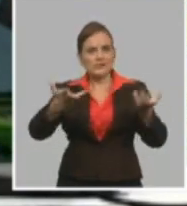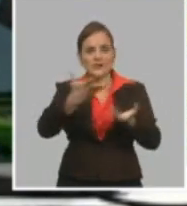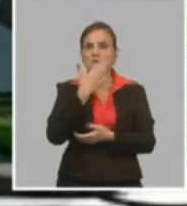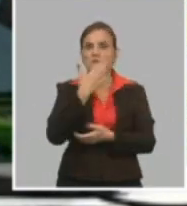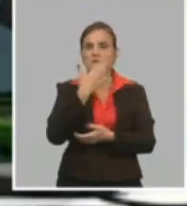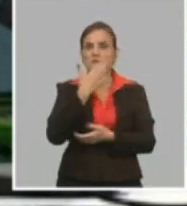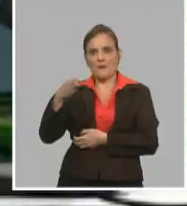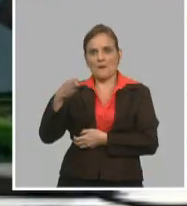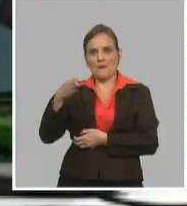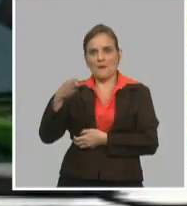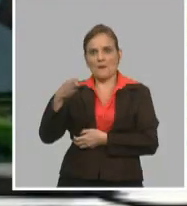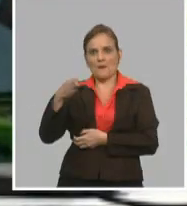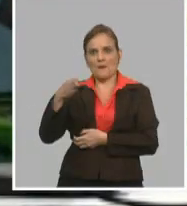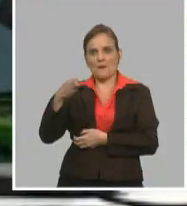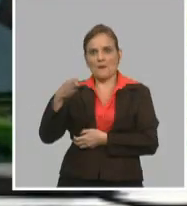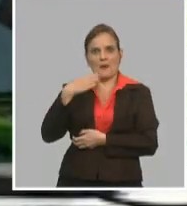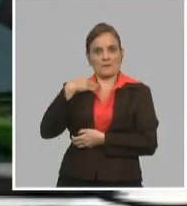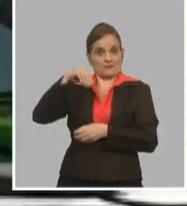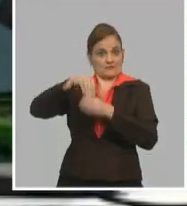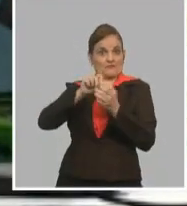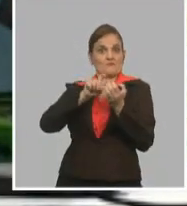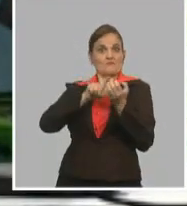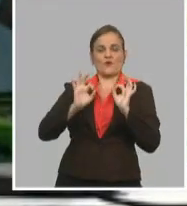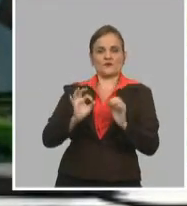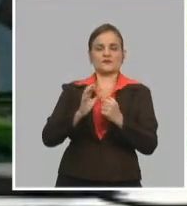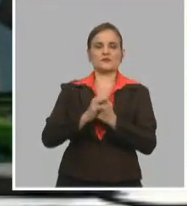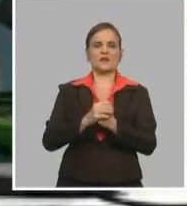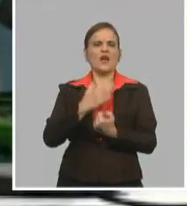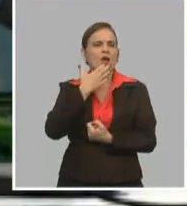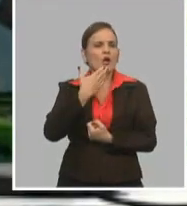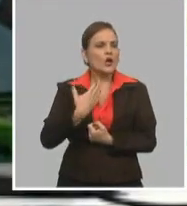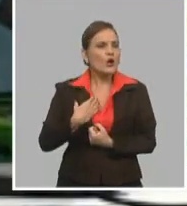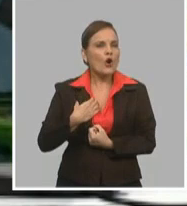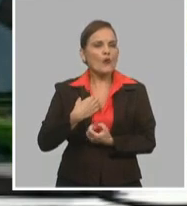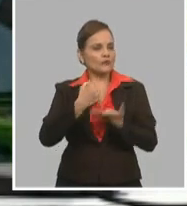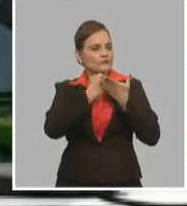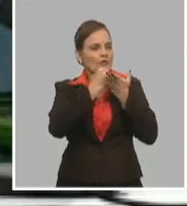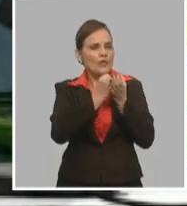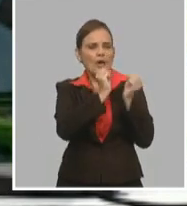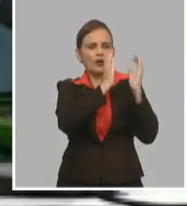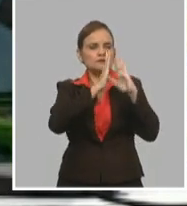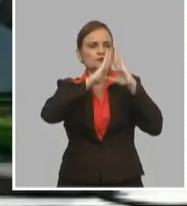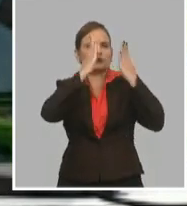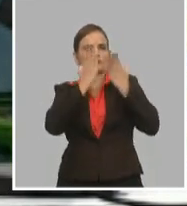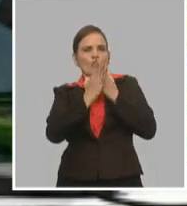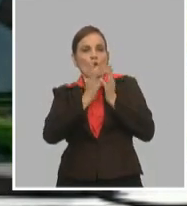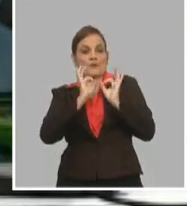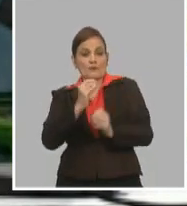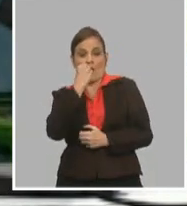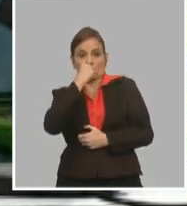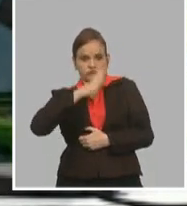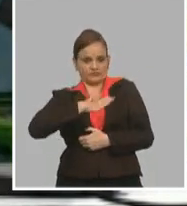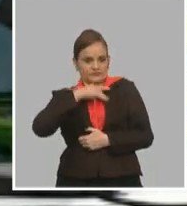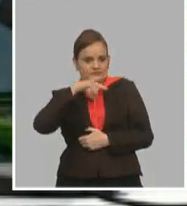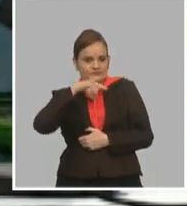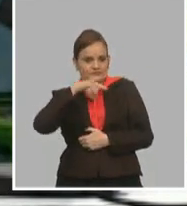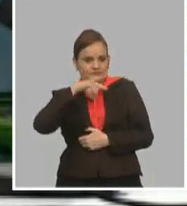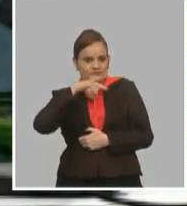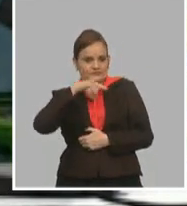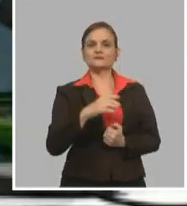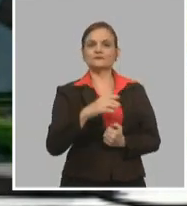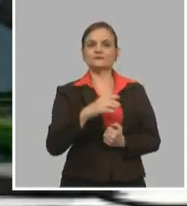nosotros y los municipios, buscando cómo ordenar bien el autoabastecimiento municipal, cómo lograr la sustentabilidad,